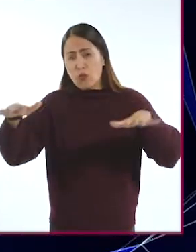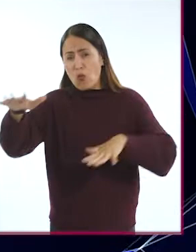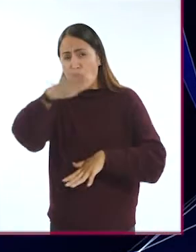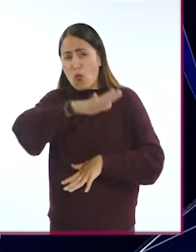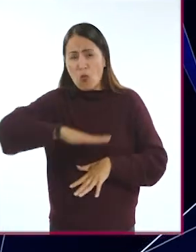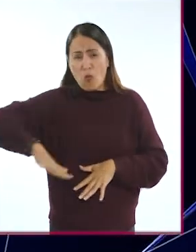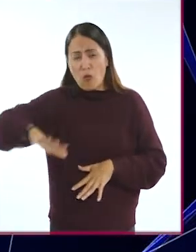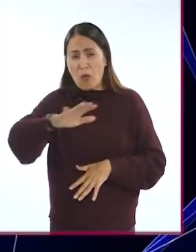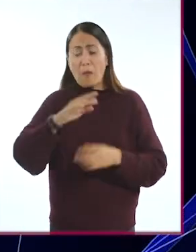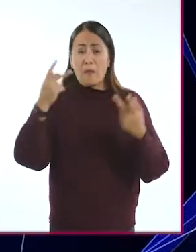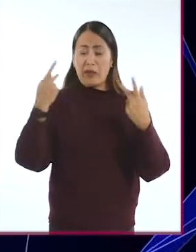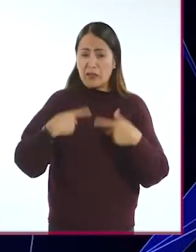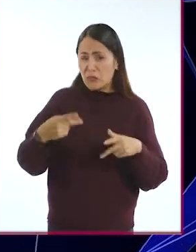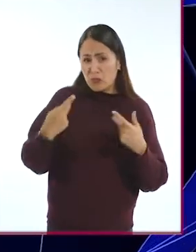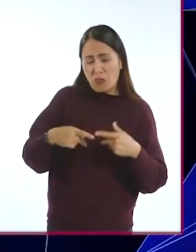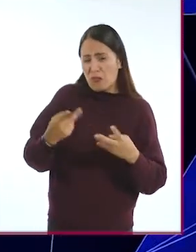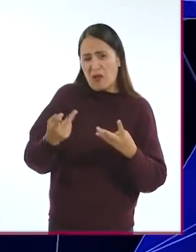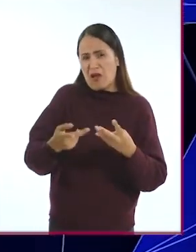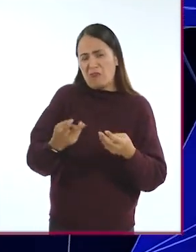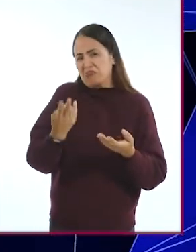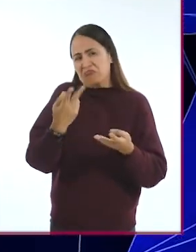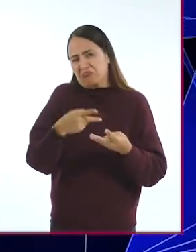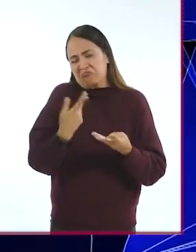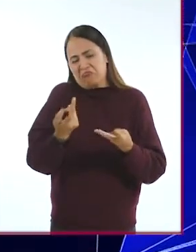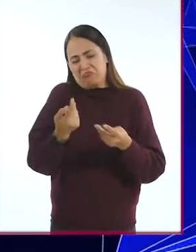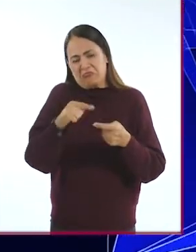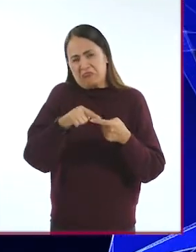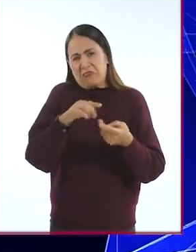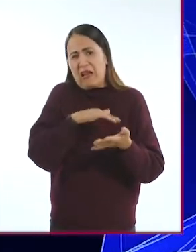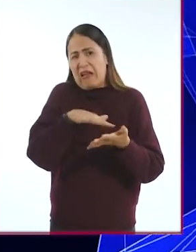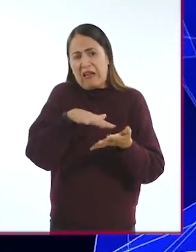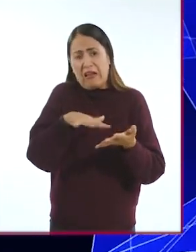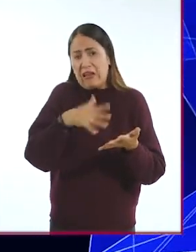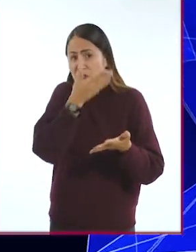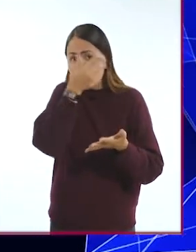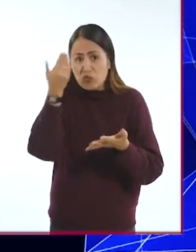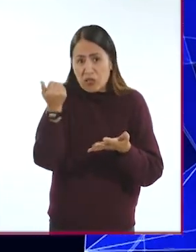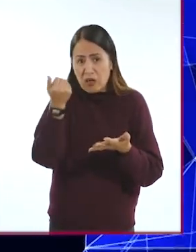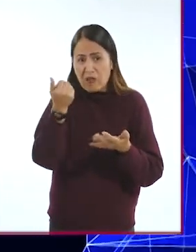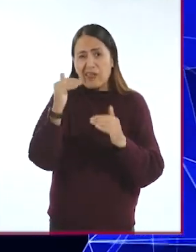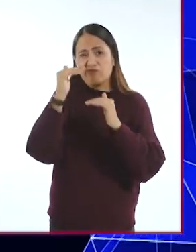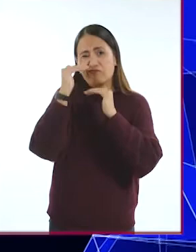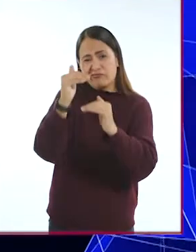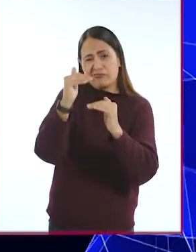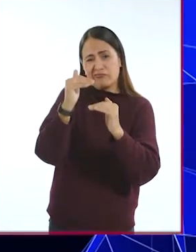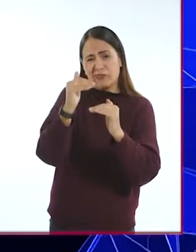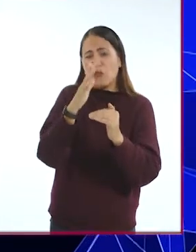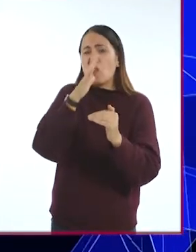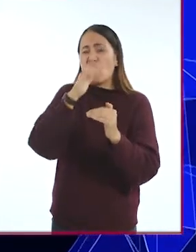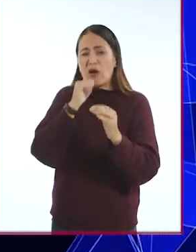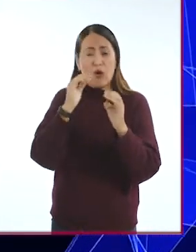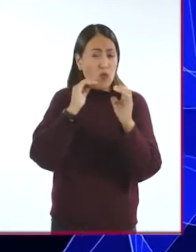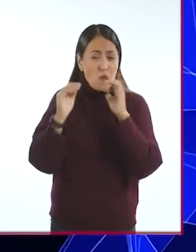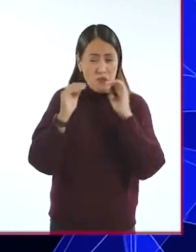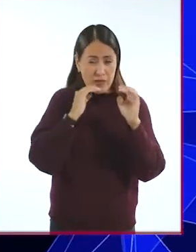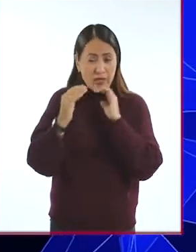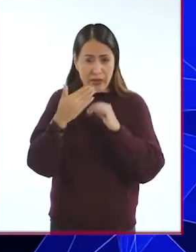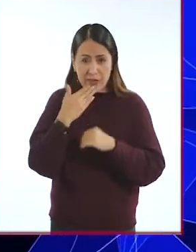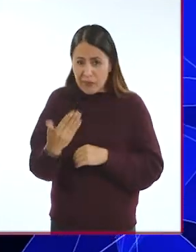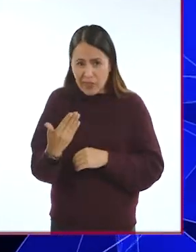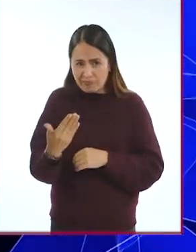Digo, hoy quien no sabe leer en general, pues es una limitante para comunicarse, para